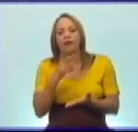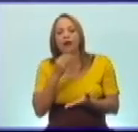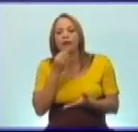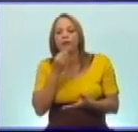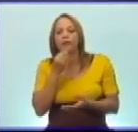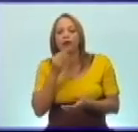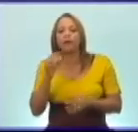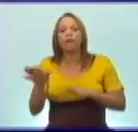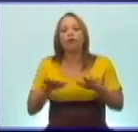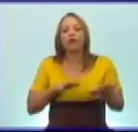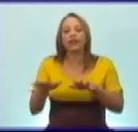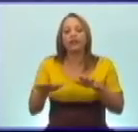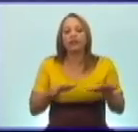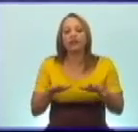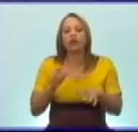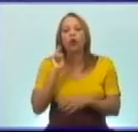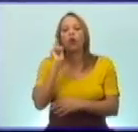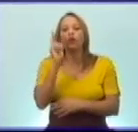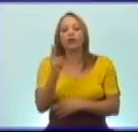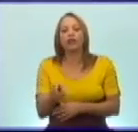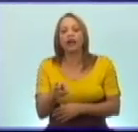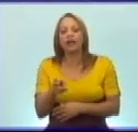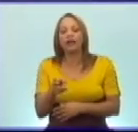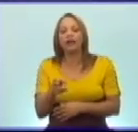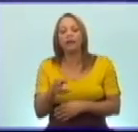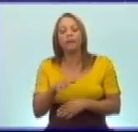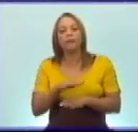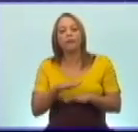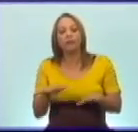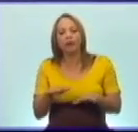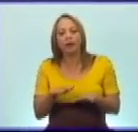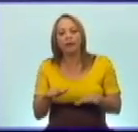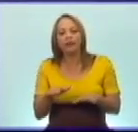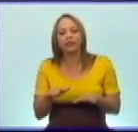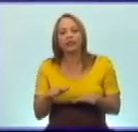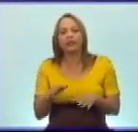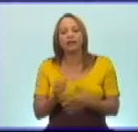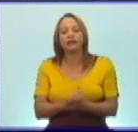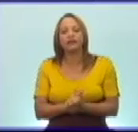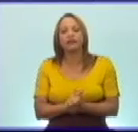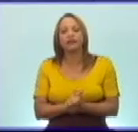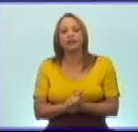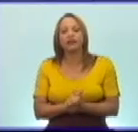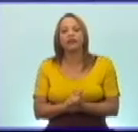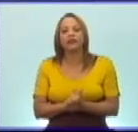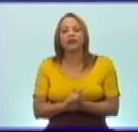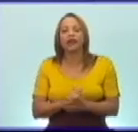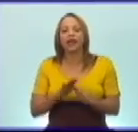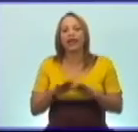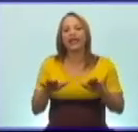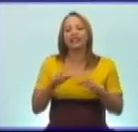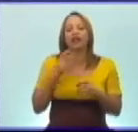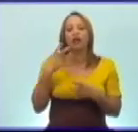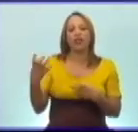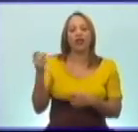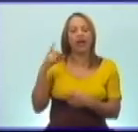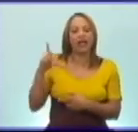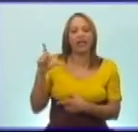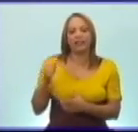movilización ordenada para mantener el país en estado de alerta